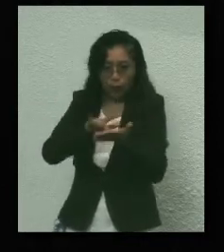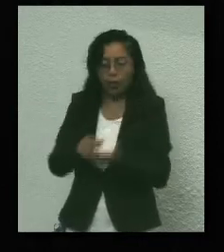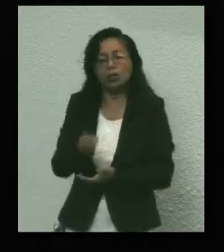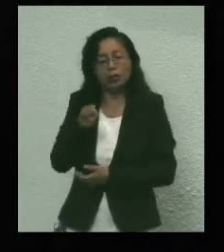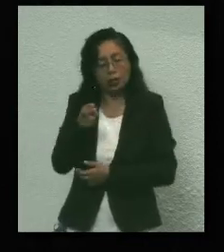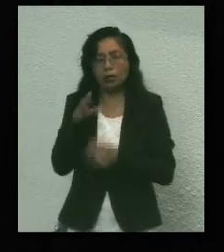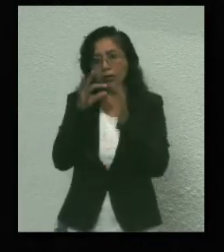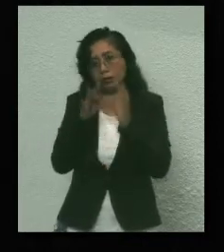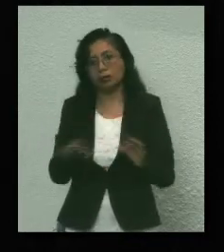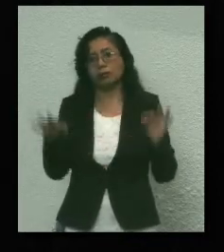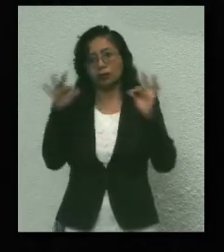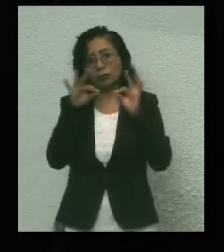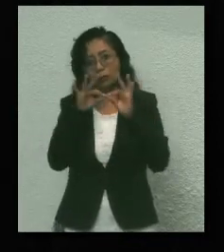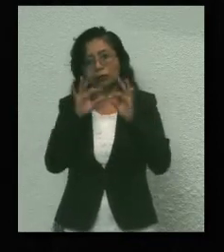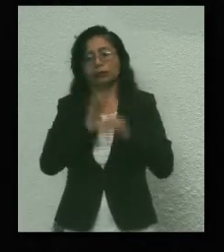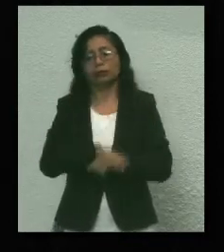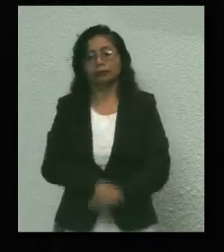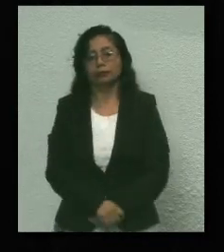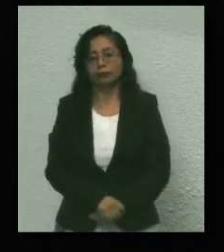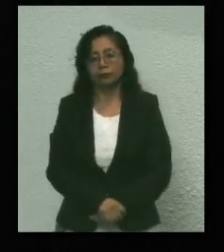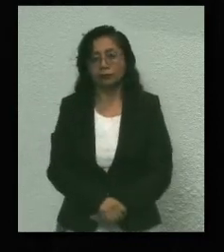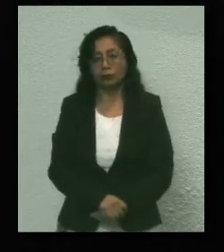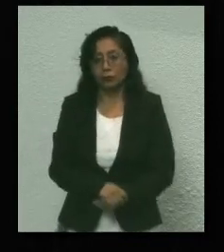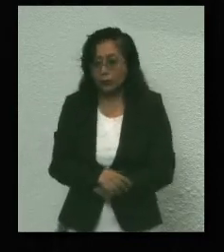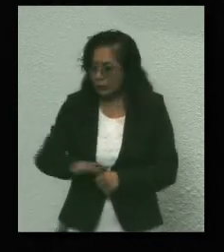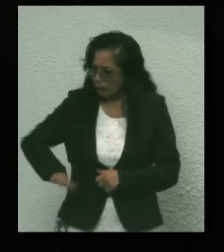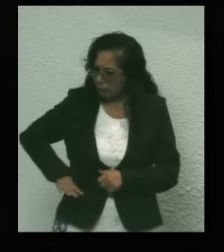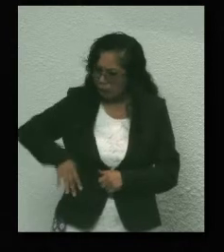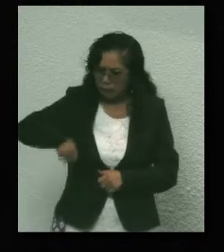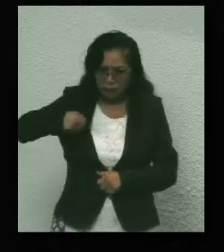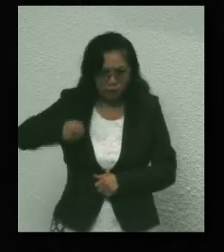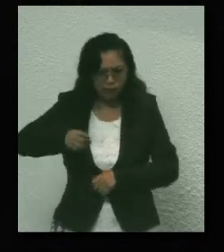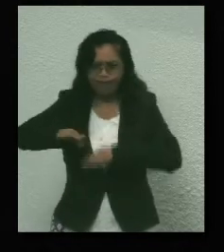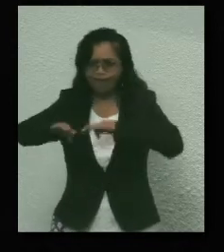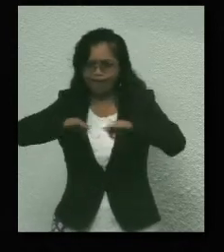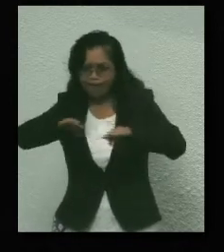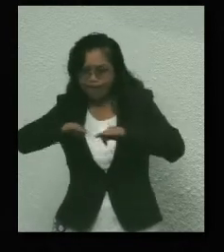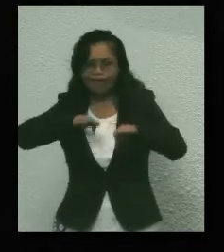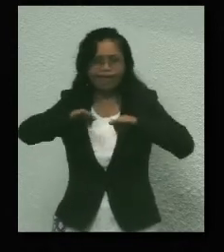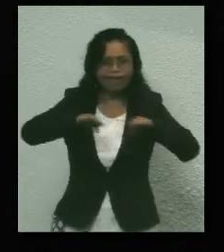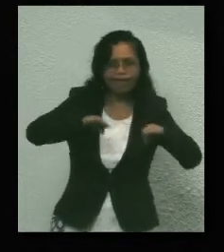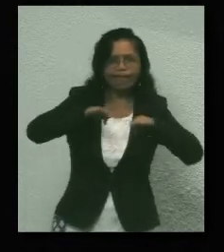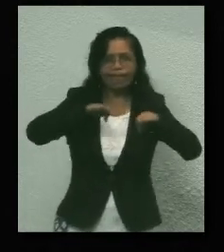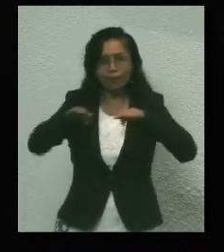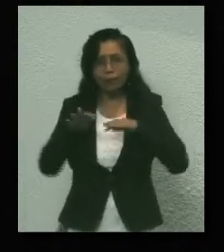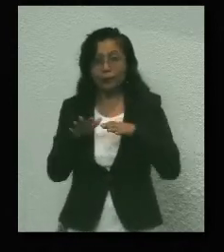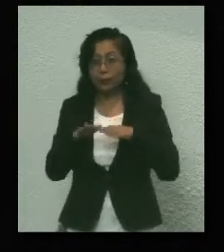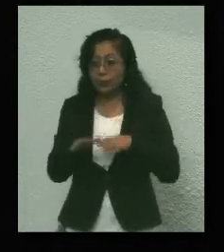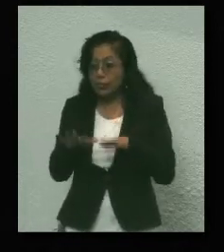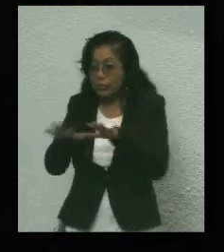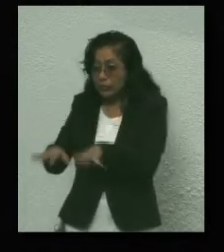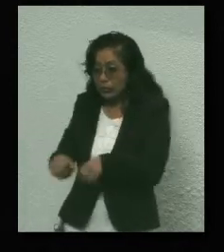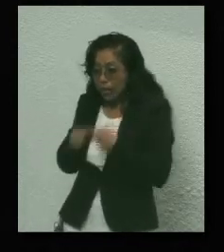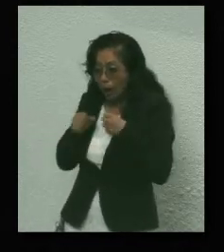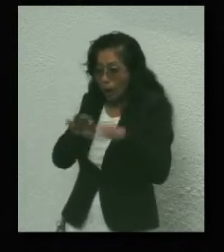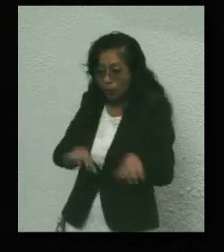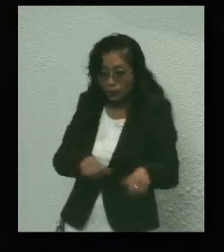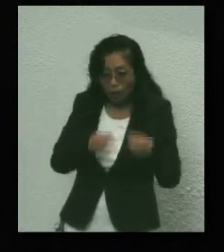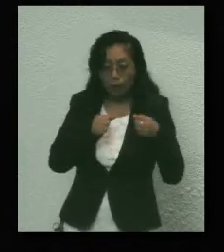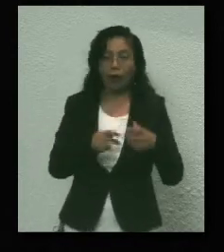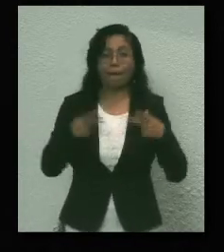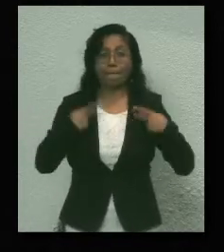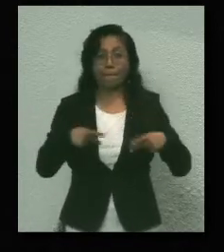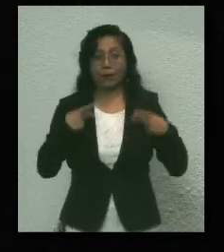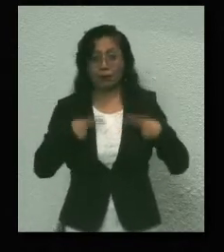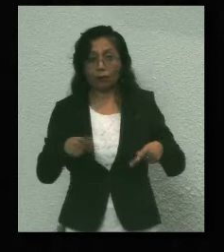dimensión. No se escatimaron esfuerzos y eso se tradujo en una posibilidad de salvar un gran número de vidas humanas.